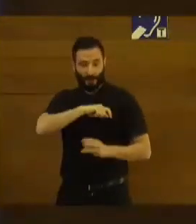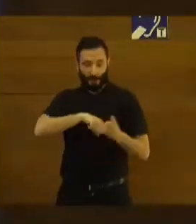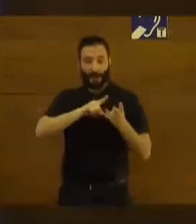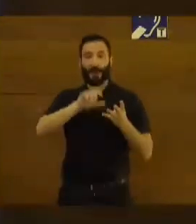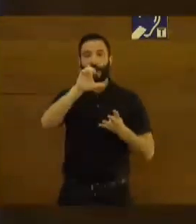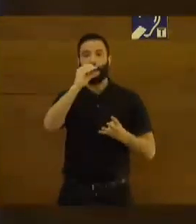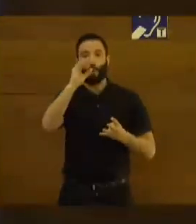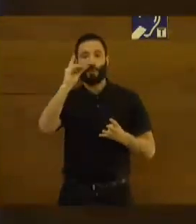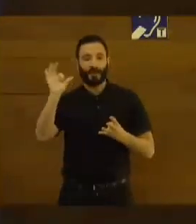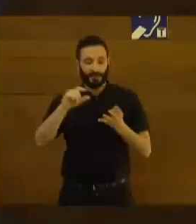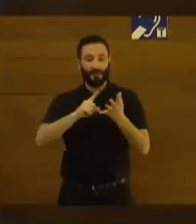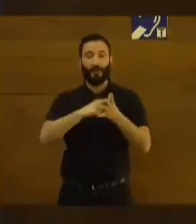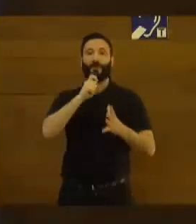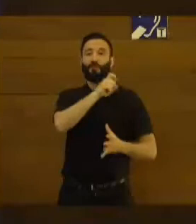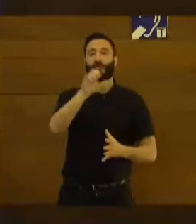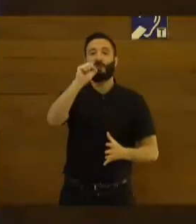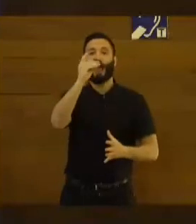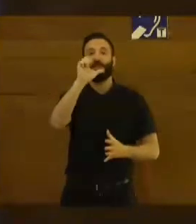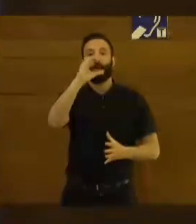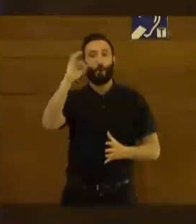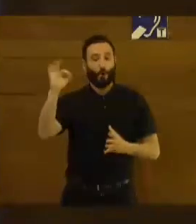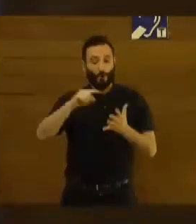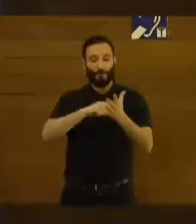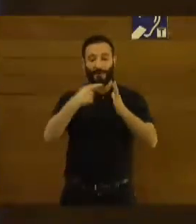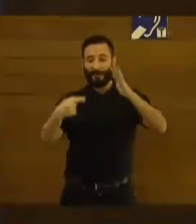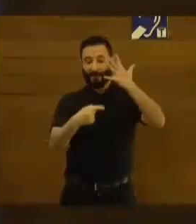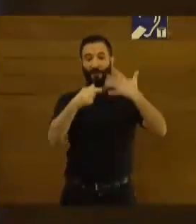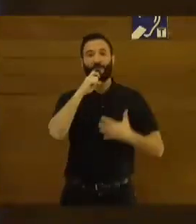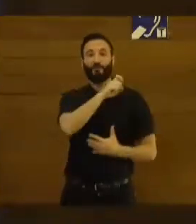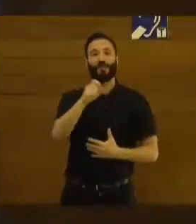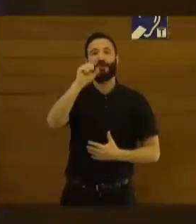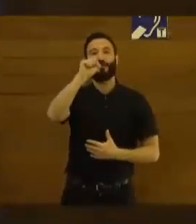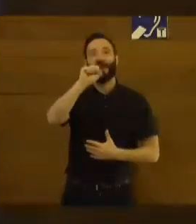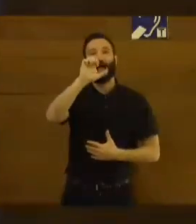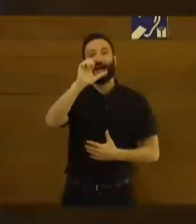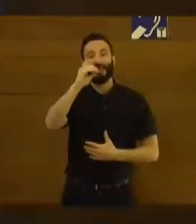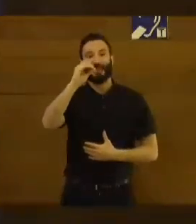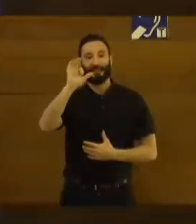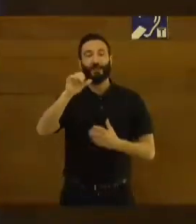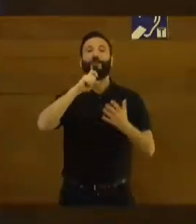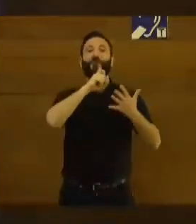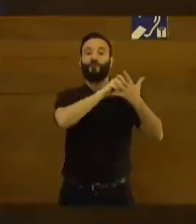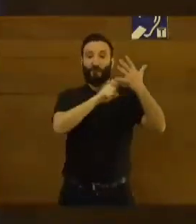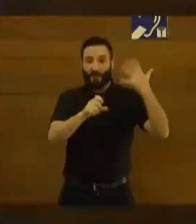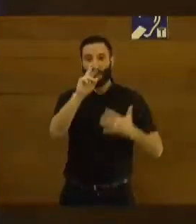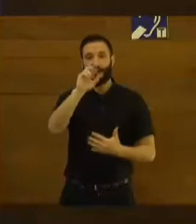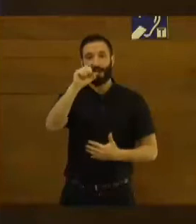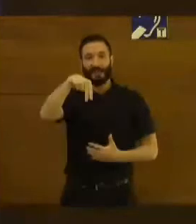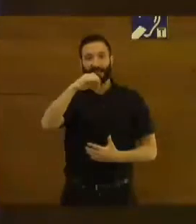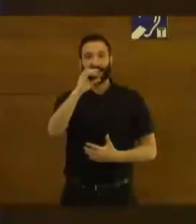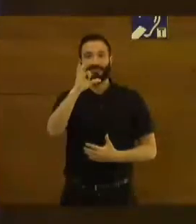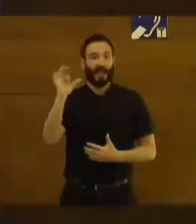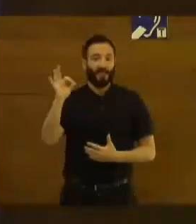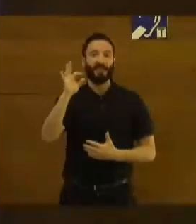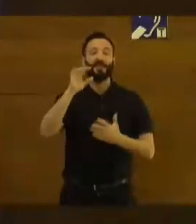Fundación ADECO, Fundación EXIT, Fundación Isadora Duncan, Fundación RANSTAT, Fundación Tomillo y